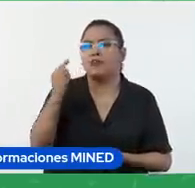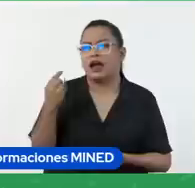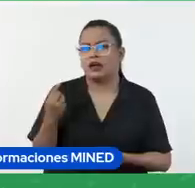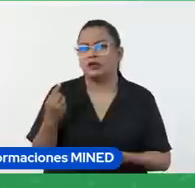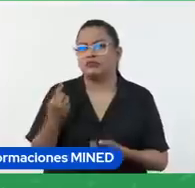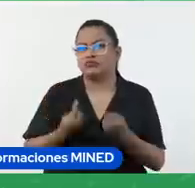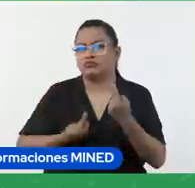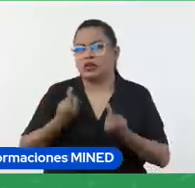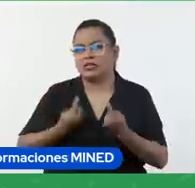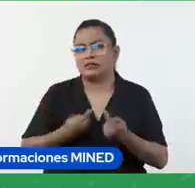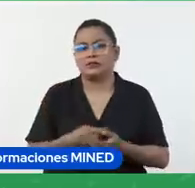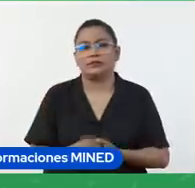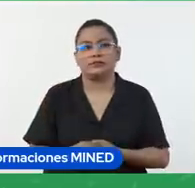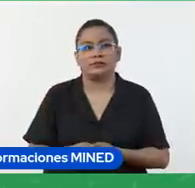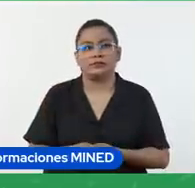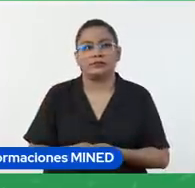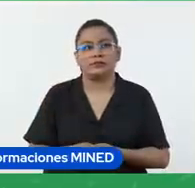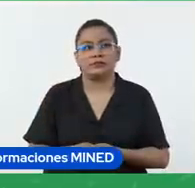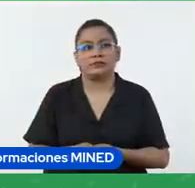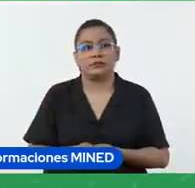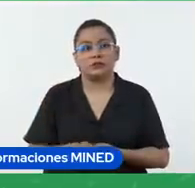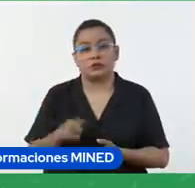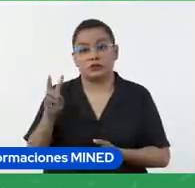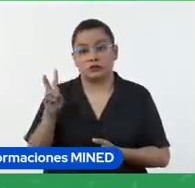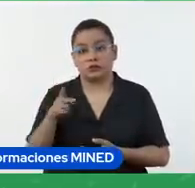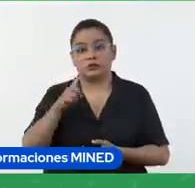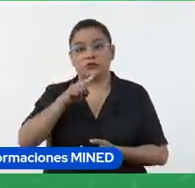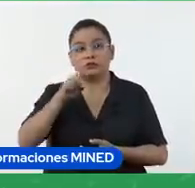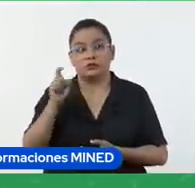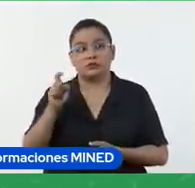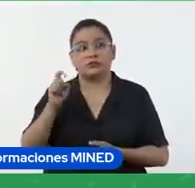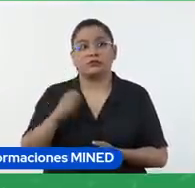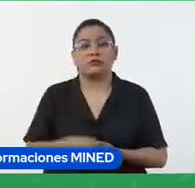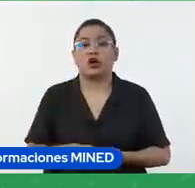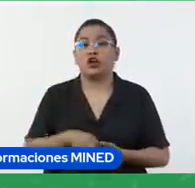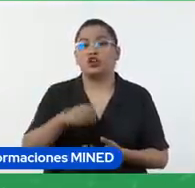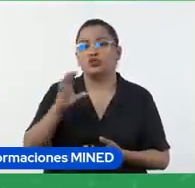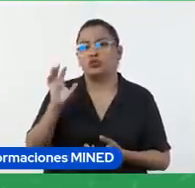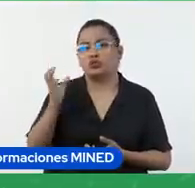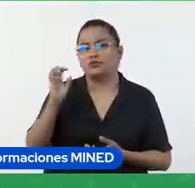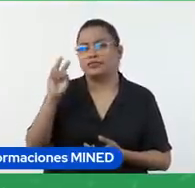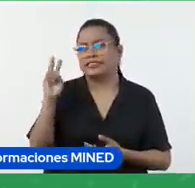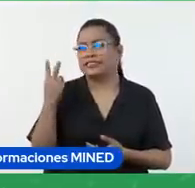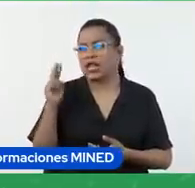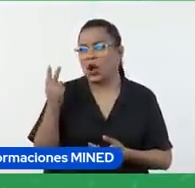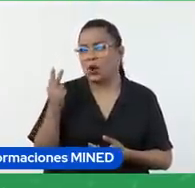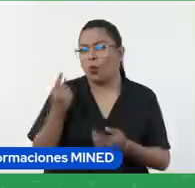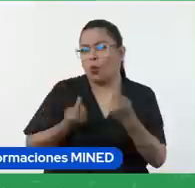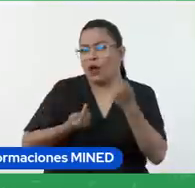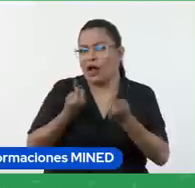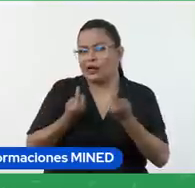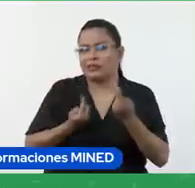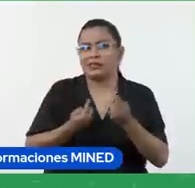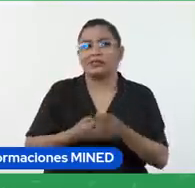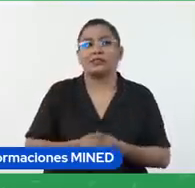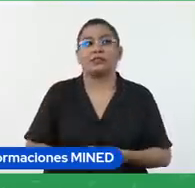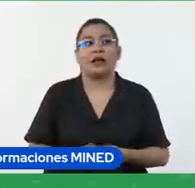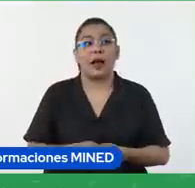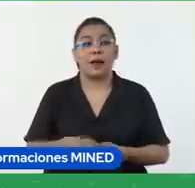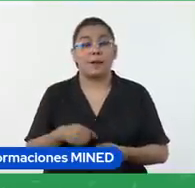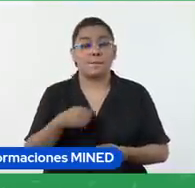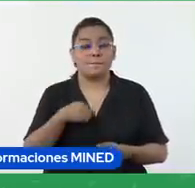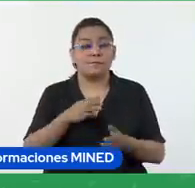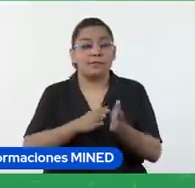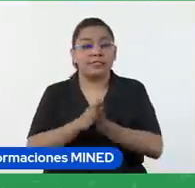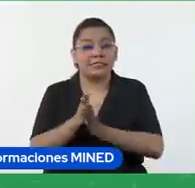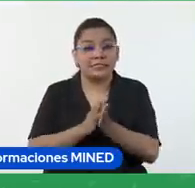Luego tengo otra pregunta, ¿cuáles son los colores secundarios? En realidad, aquí a lo que me interesa llegar es